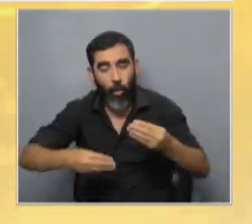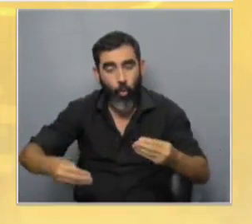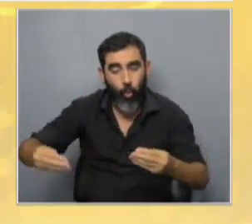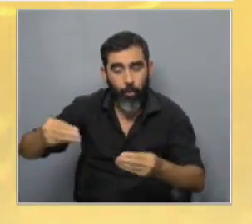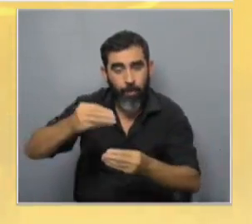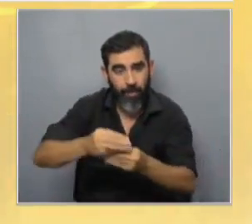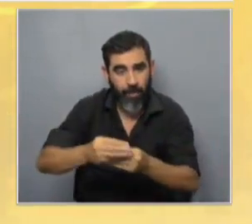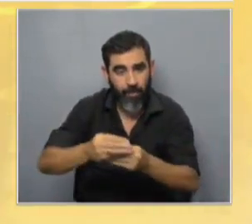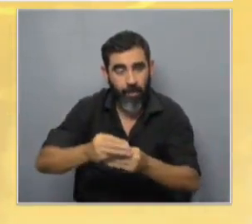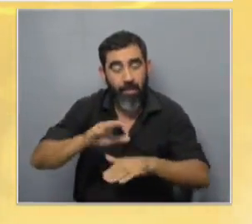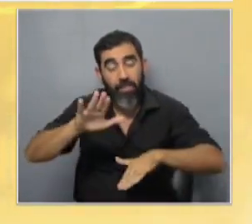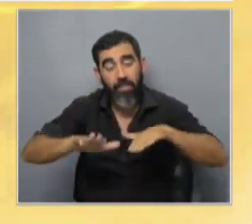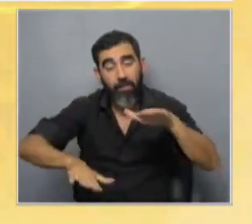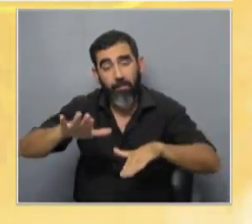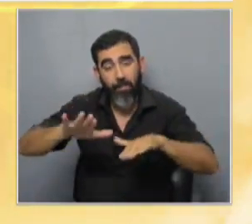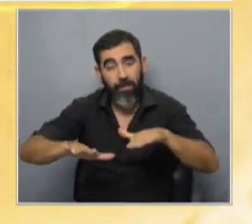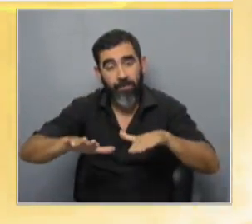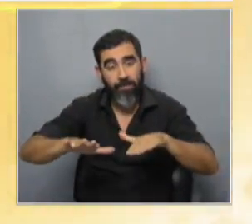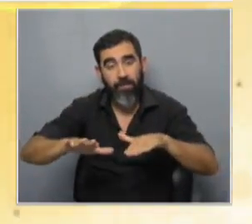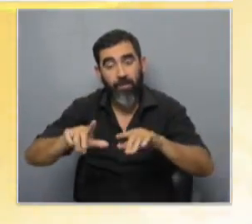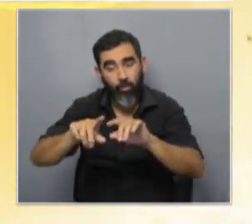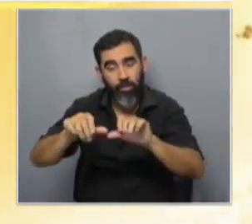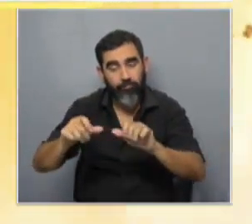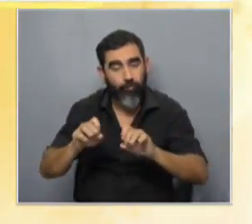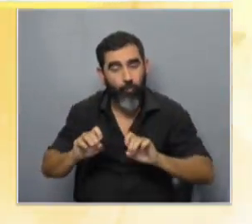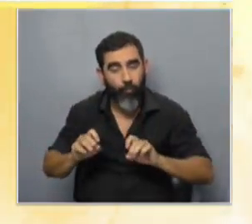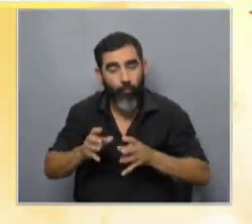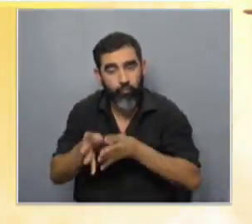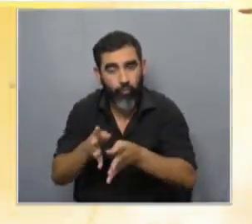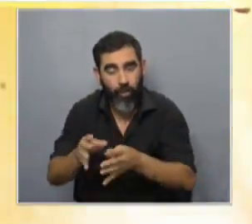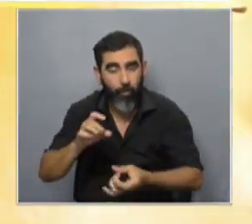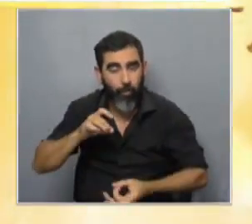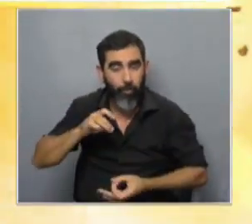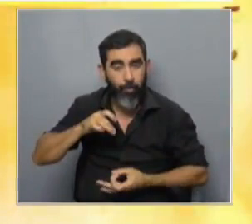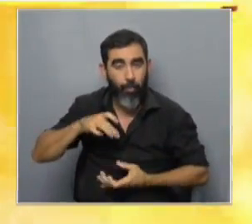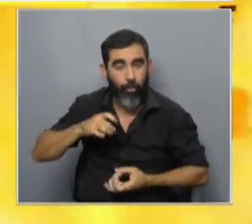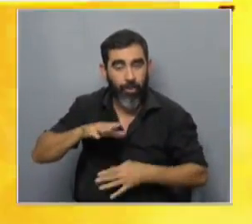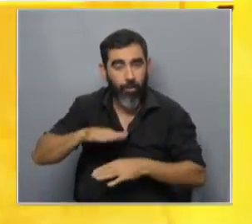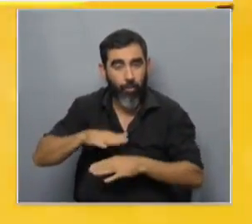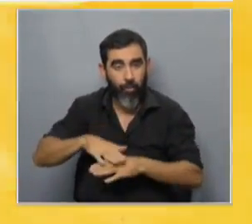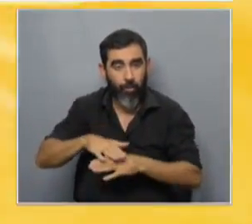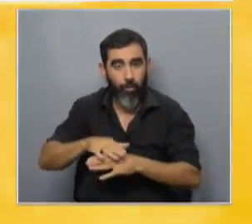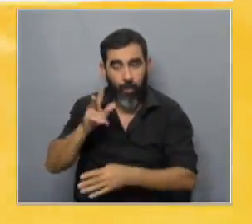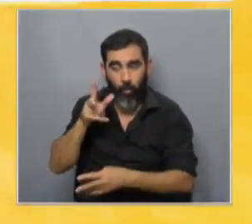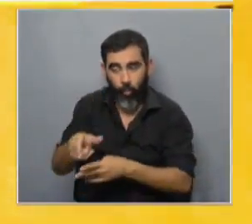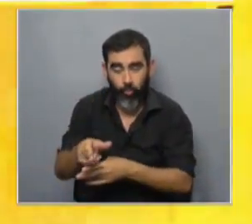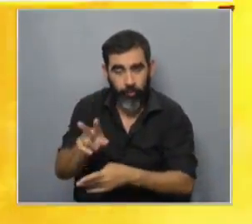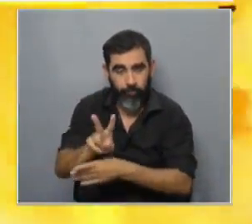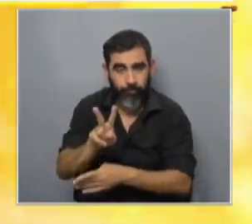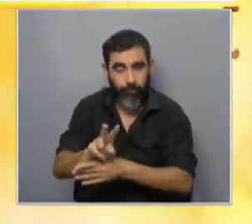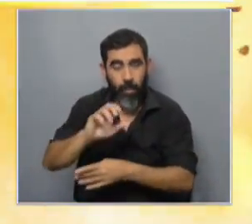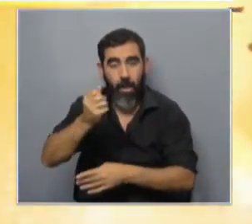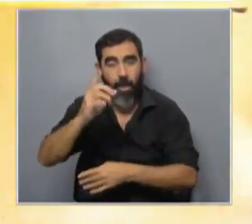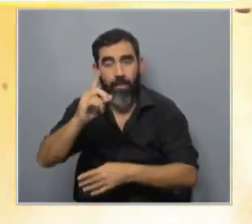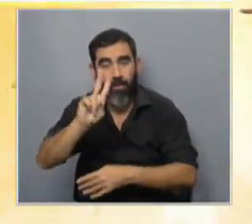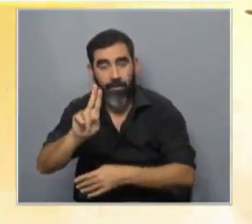mismas, se unen a ellas y eso hace que se active esa proteína en cuanto a su capacidad de cortar el ADN. Eso